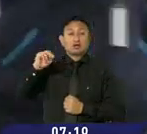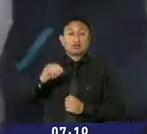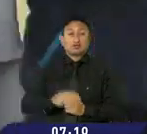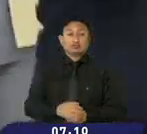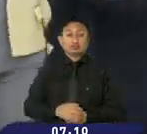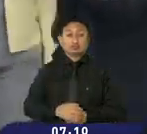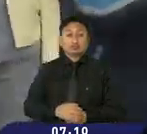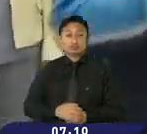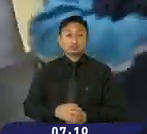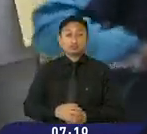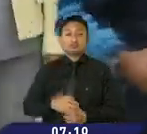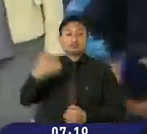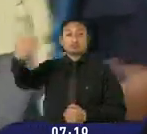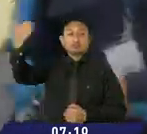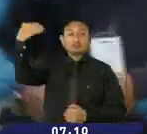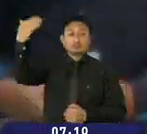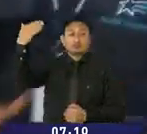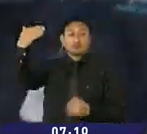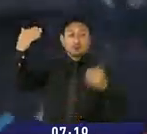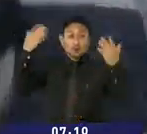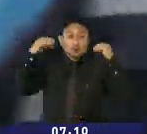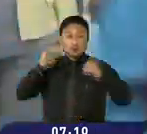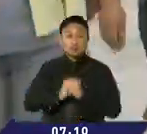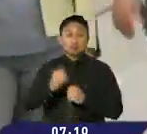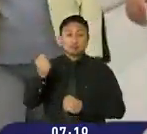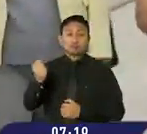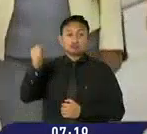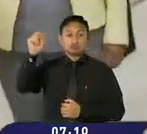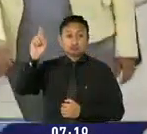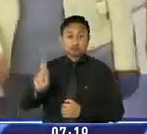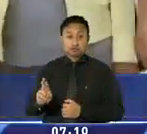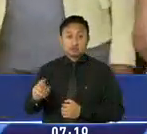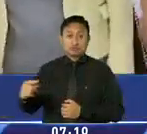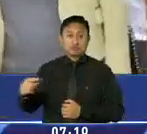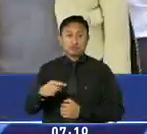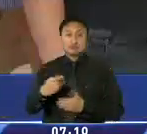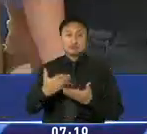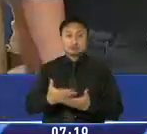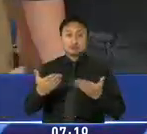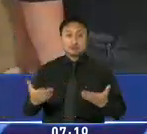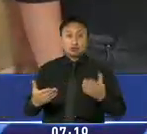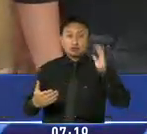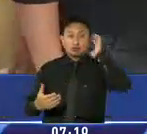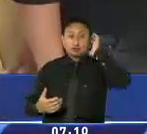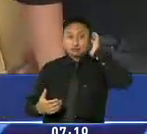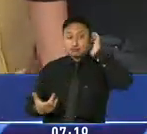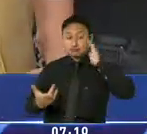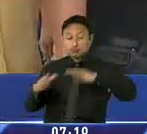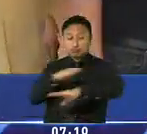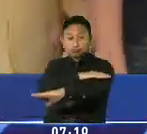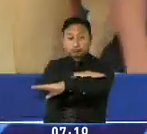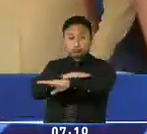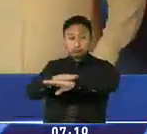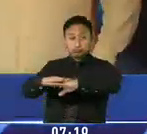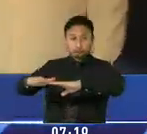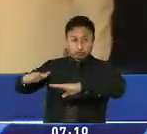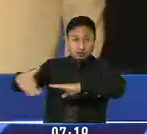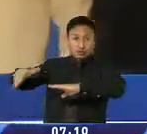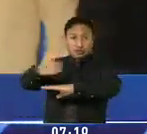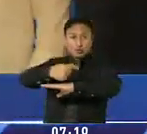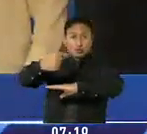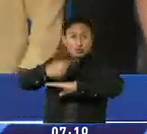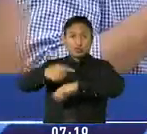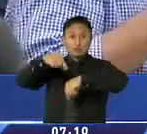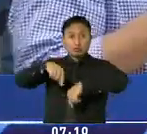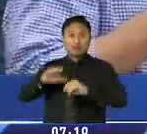La alcaldesa de Guayaquil cumpliendo agenda en el sur de la urbe, aquí entregó obras de pavimentación en el sector del Guasmo. En el evento